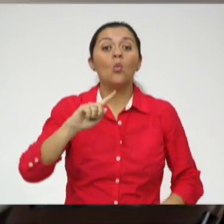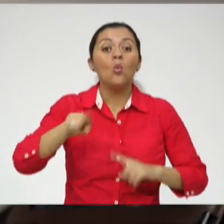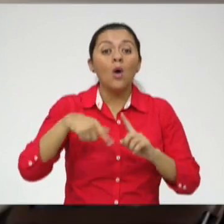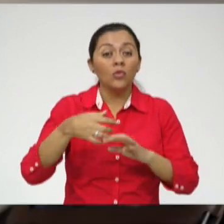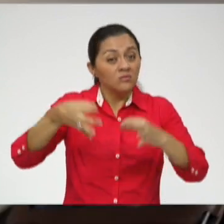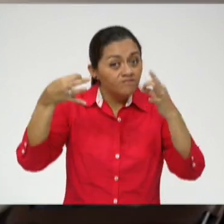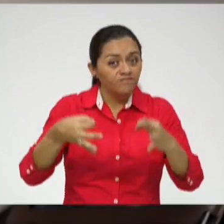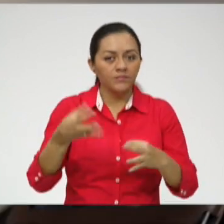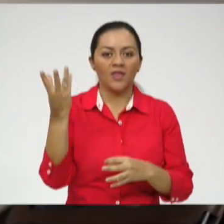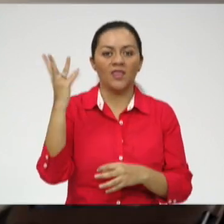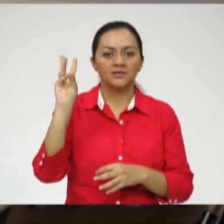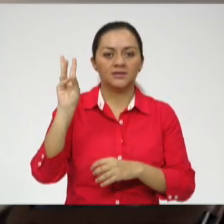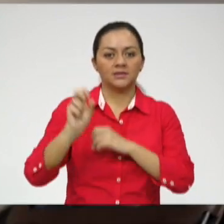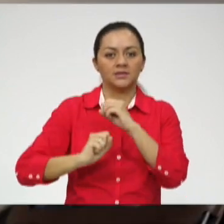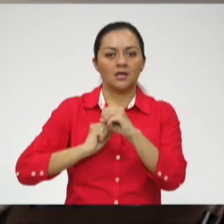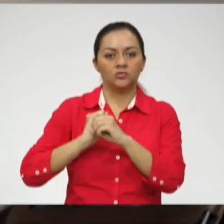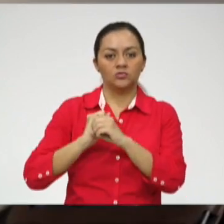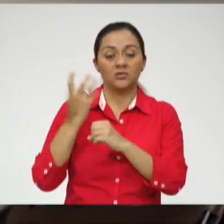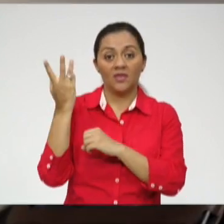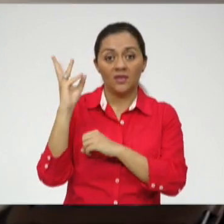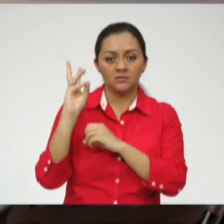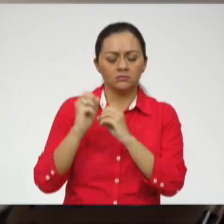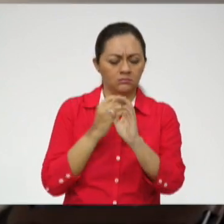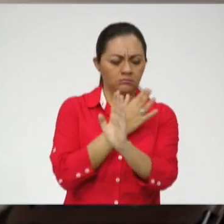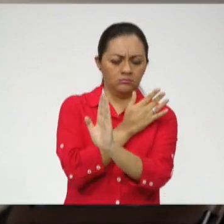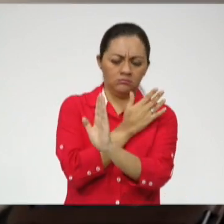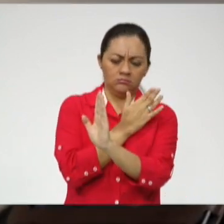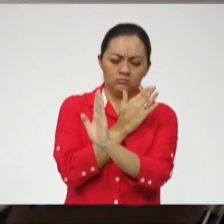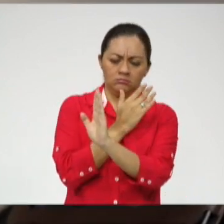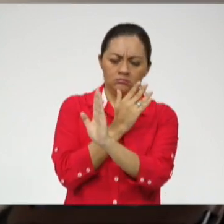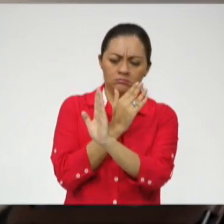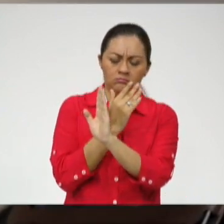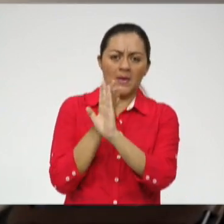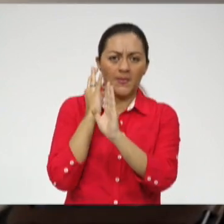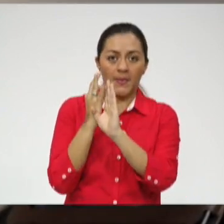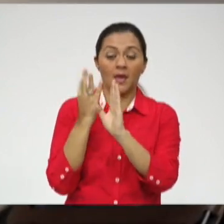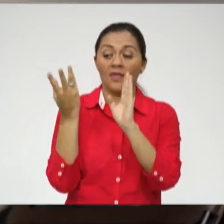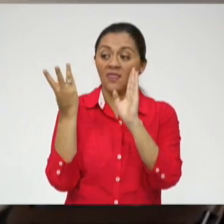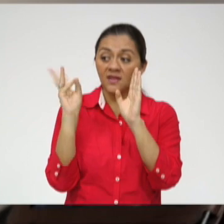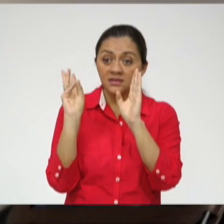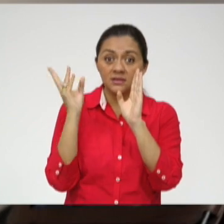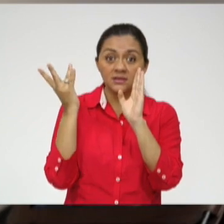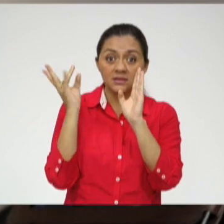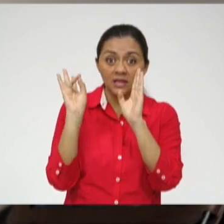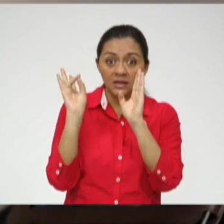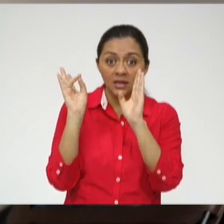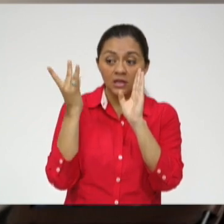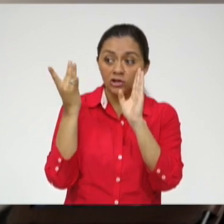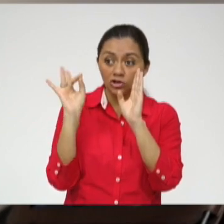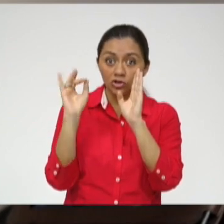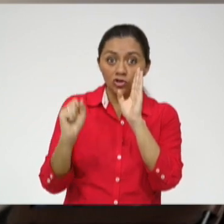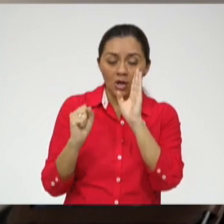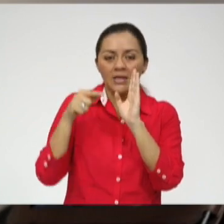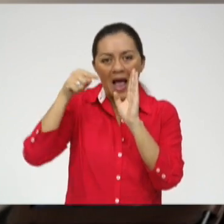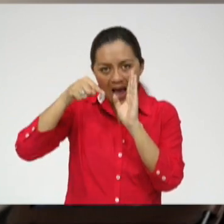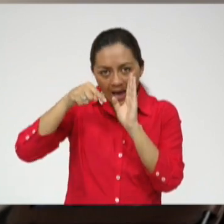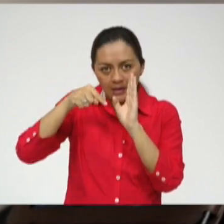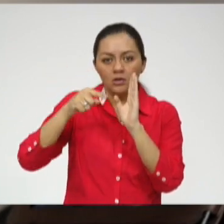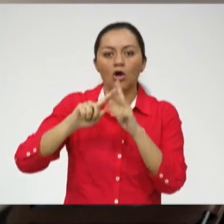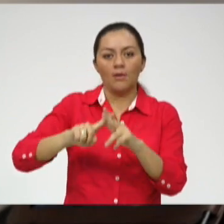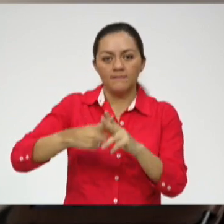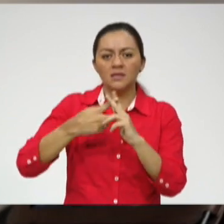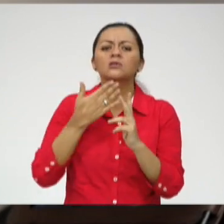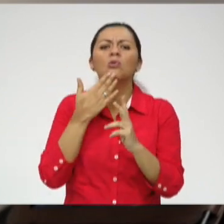años, porque no sirve descubrir mis talentos a los 40. Necesito a los 17, 18, descubrir para qué soy bueno